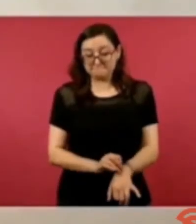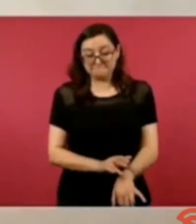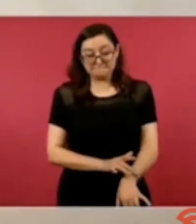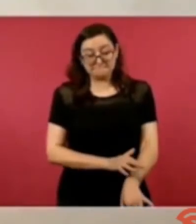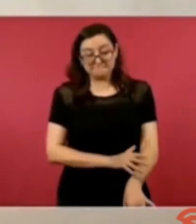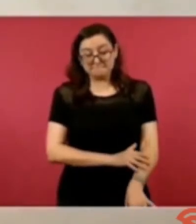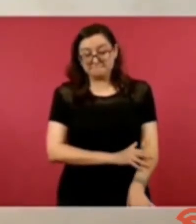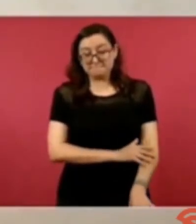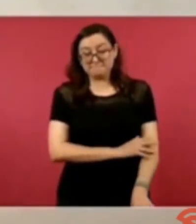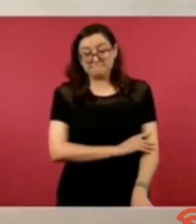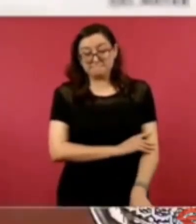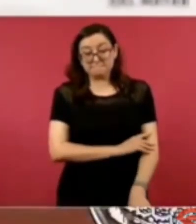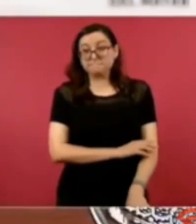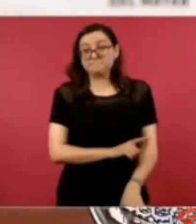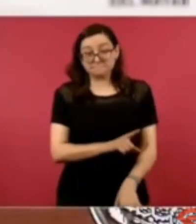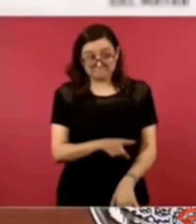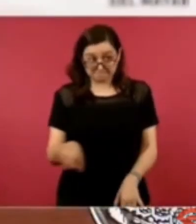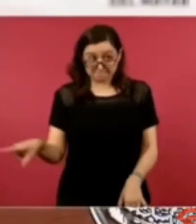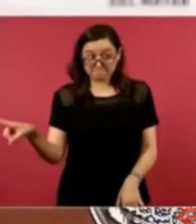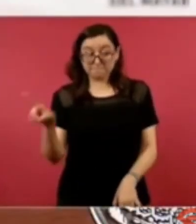que el pueblo es muy bueno